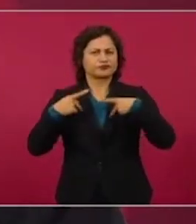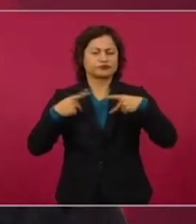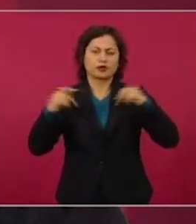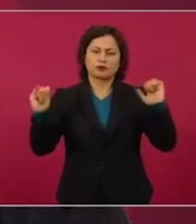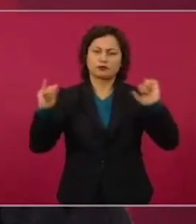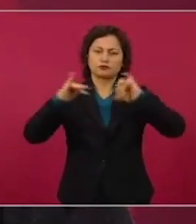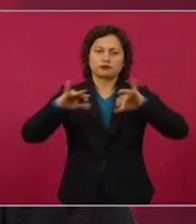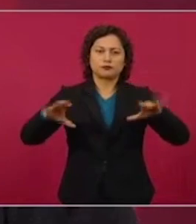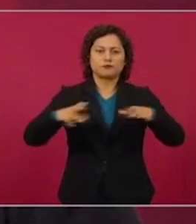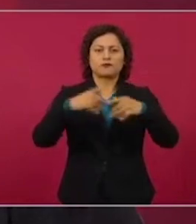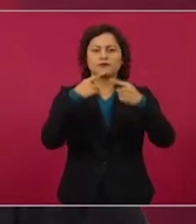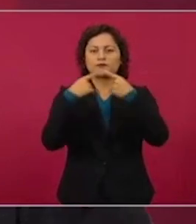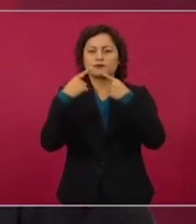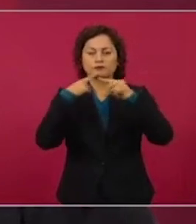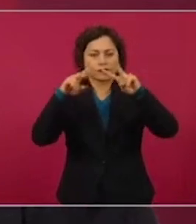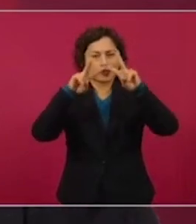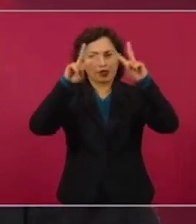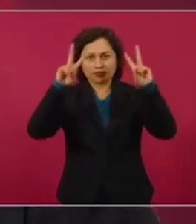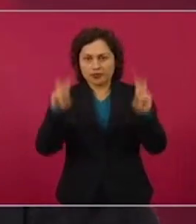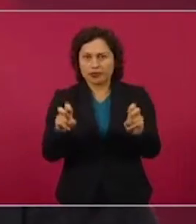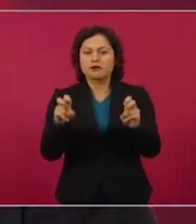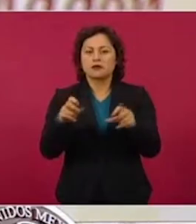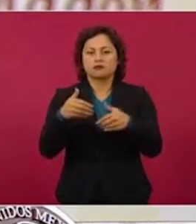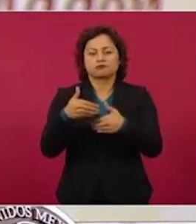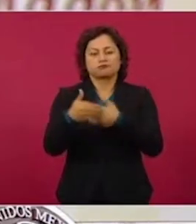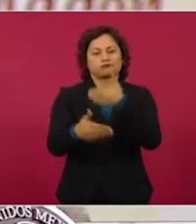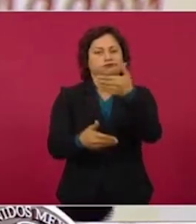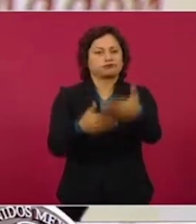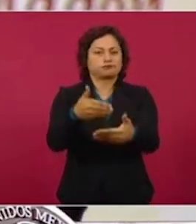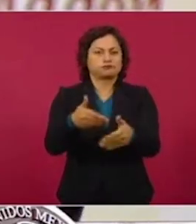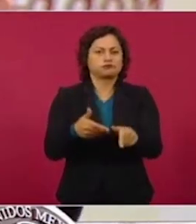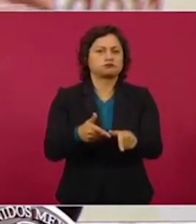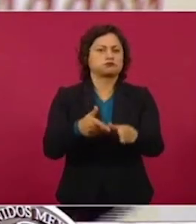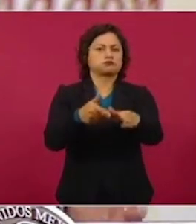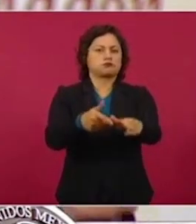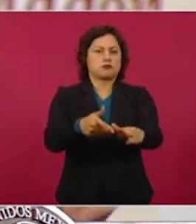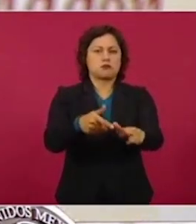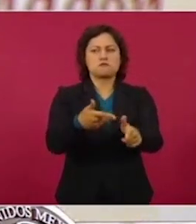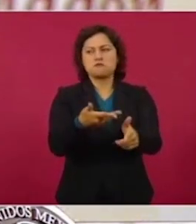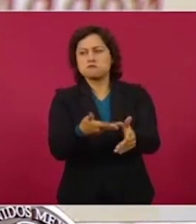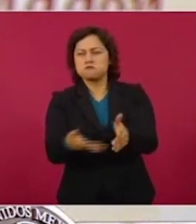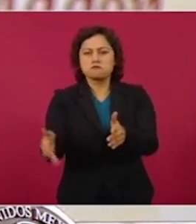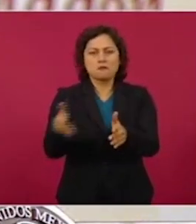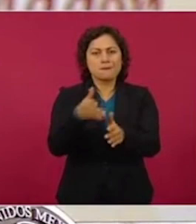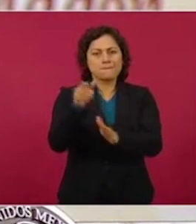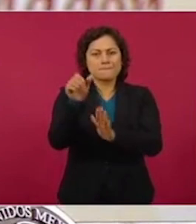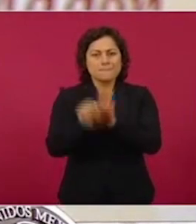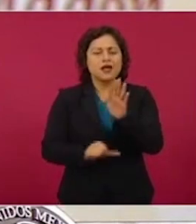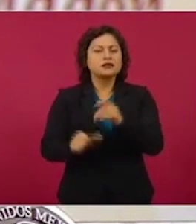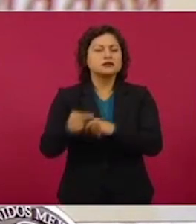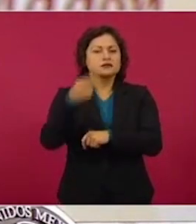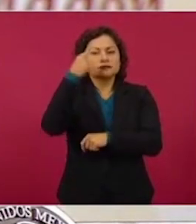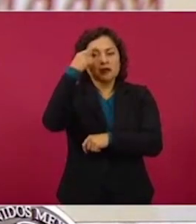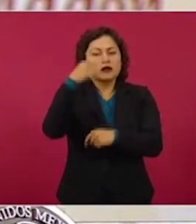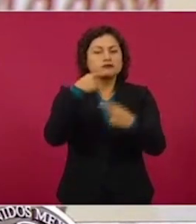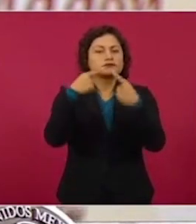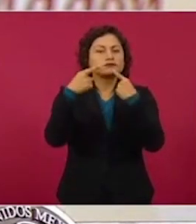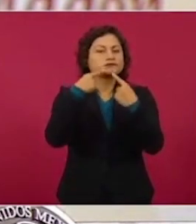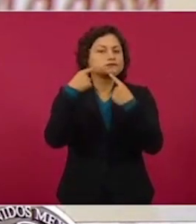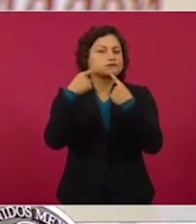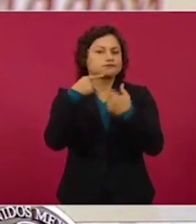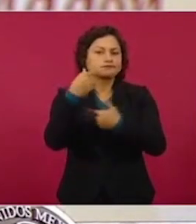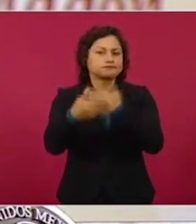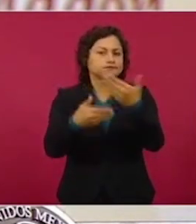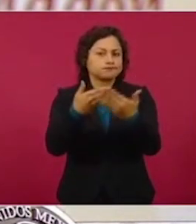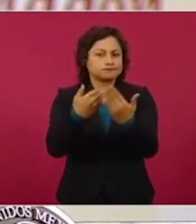seguramente todavía se dedicarán algunos meses a seguir en esa discusión, en